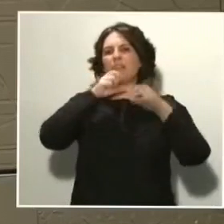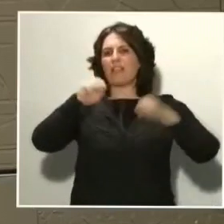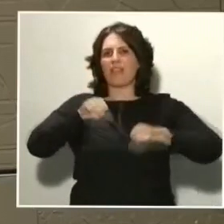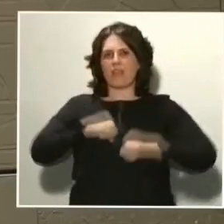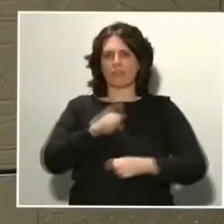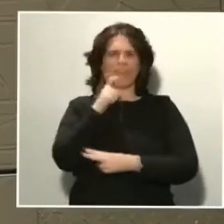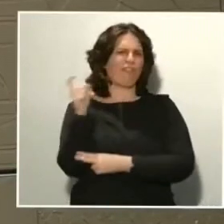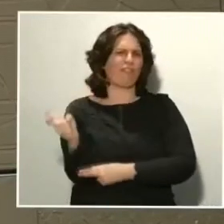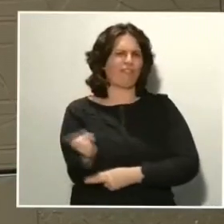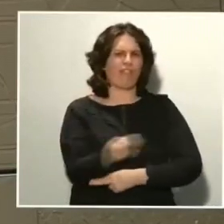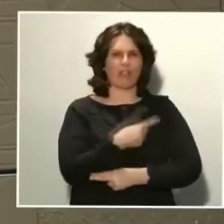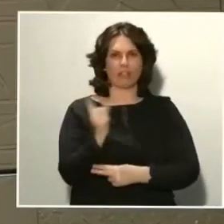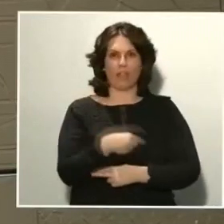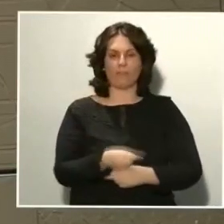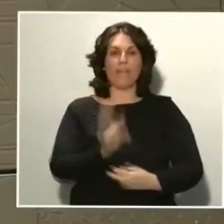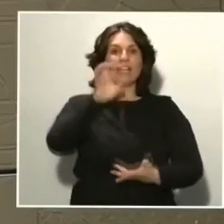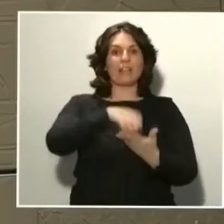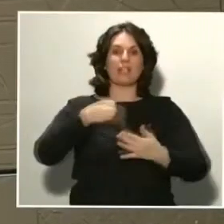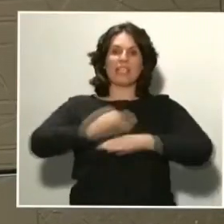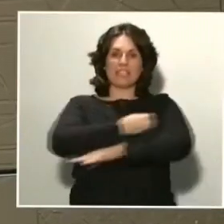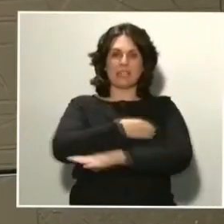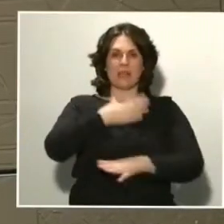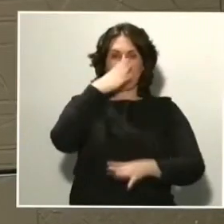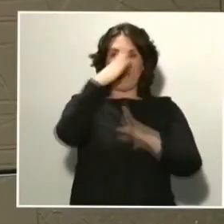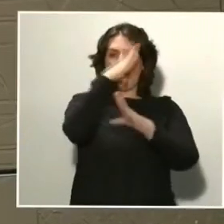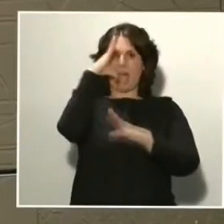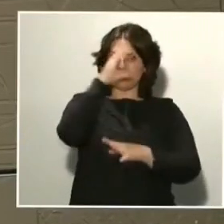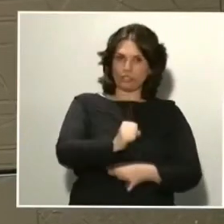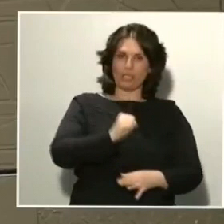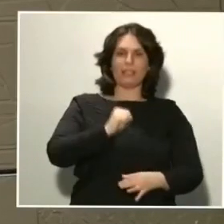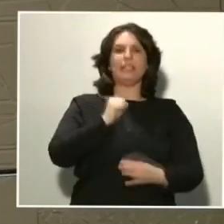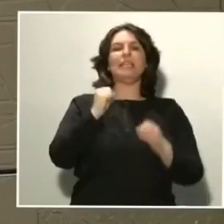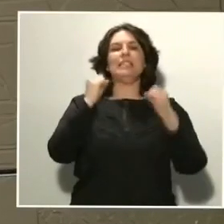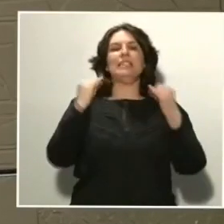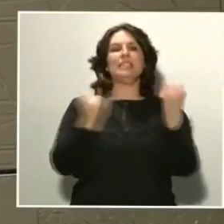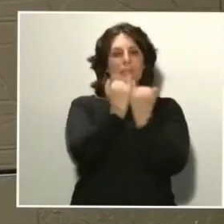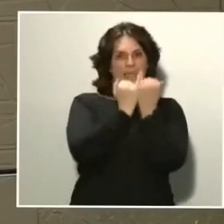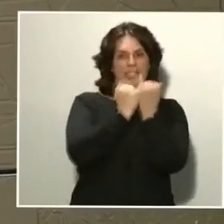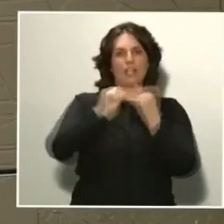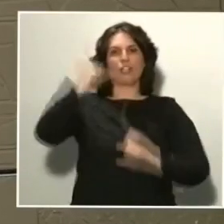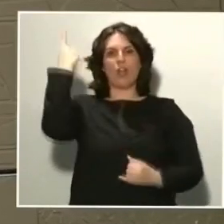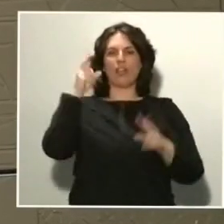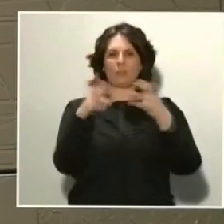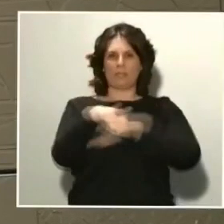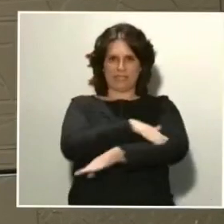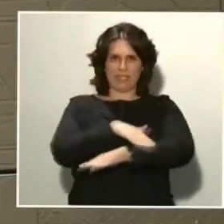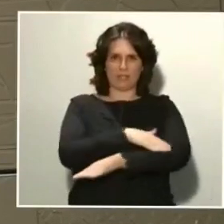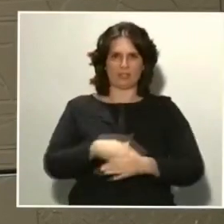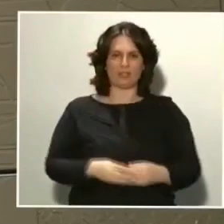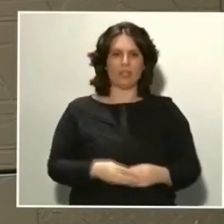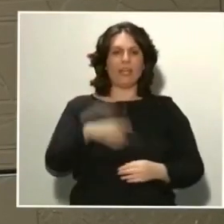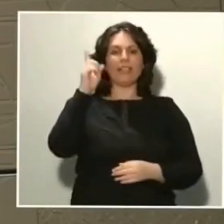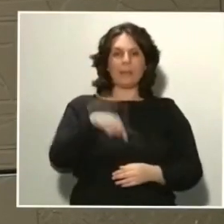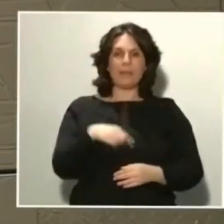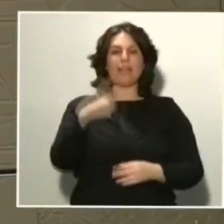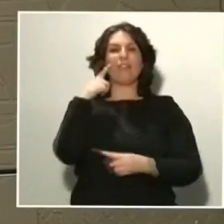estaciones de tren de Atocha, Chamartín, Sol y nuevos ministerios. También desinfectaciones